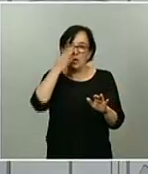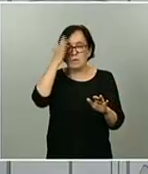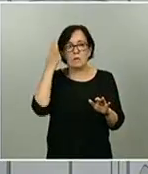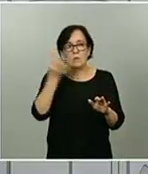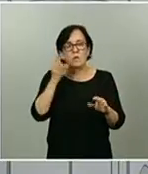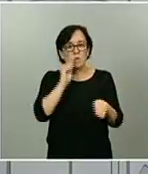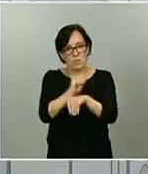cuidado y ser prudentes.